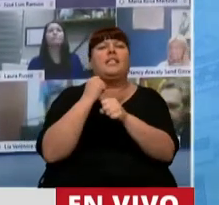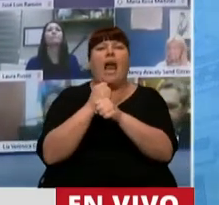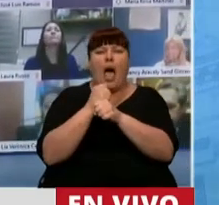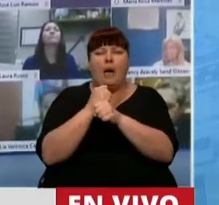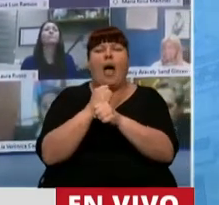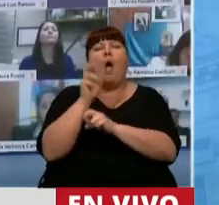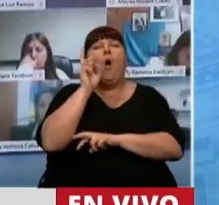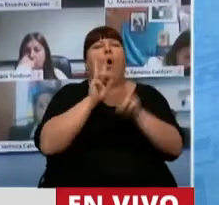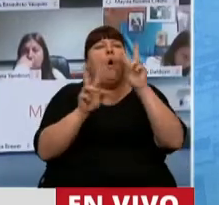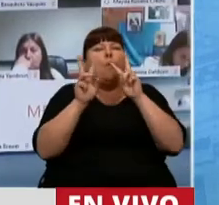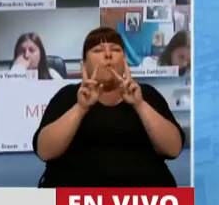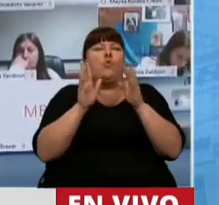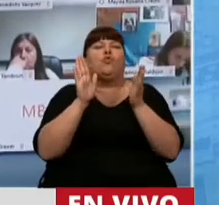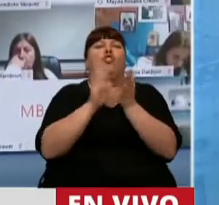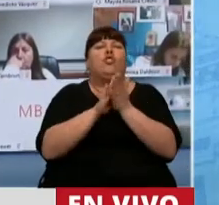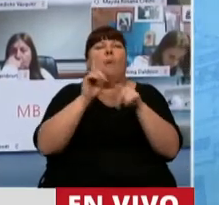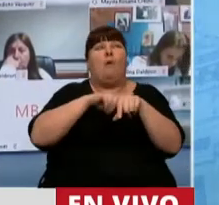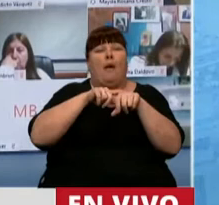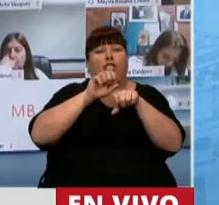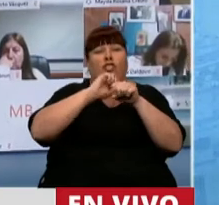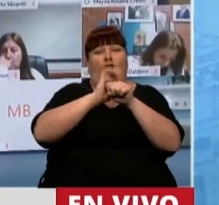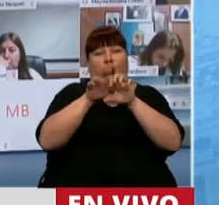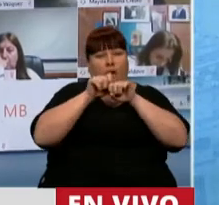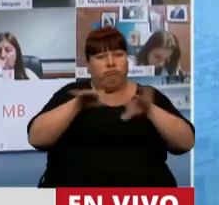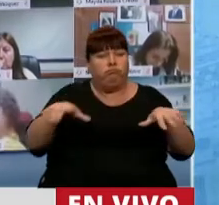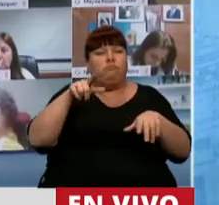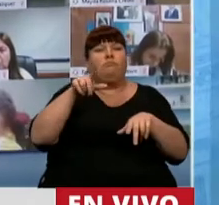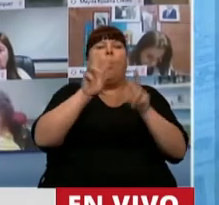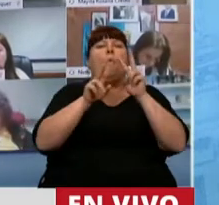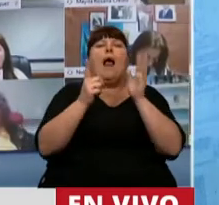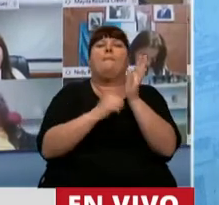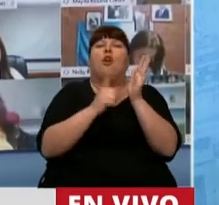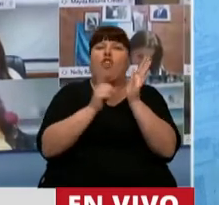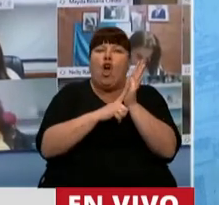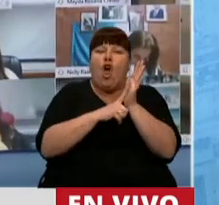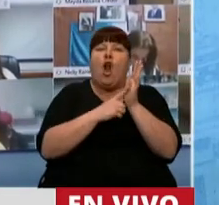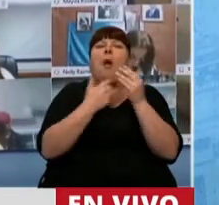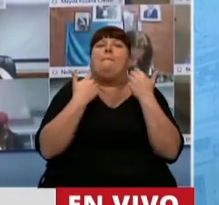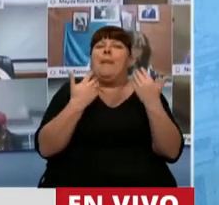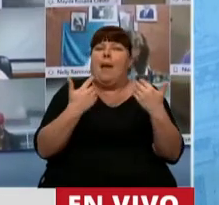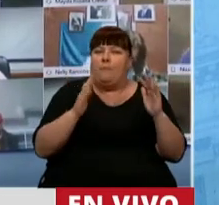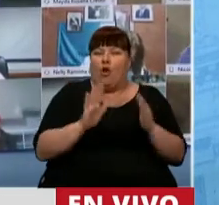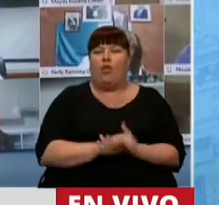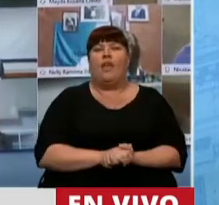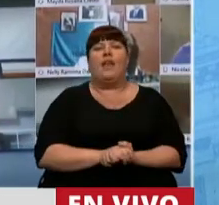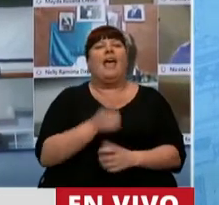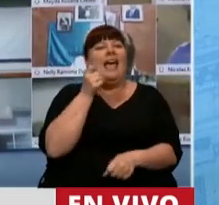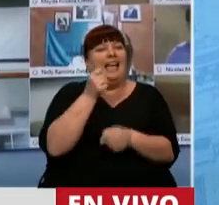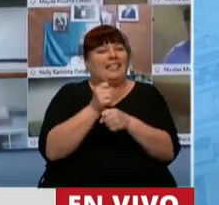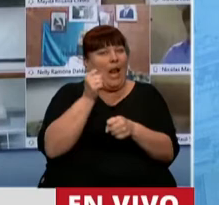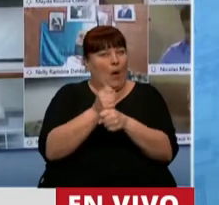intentando que en el marco de la pandemia se aplicara un protocolo que permitiera que